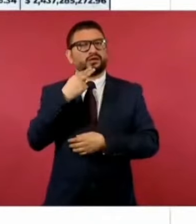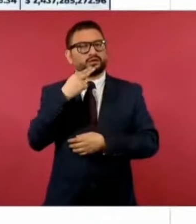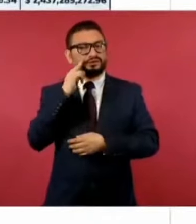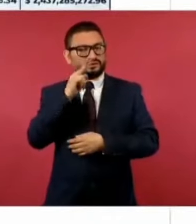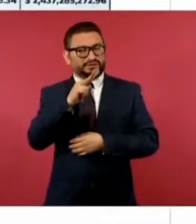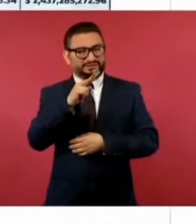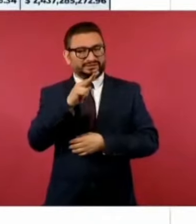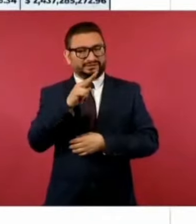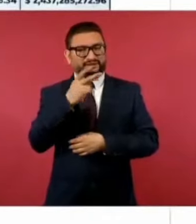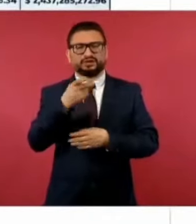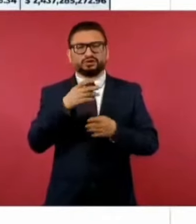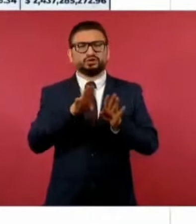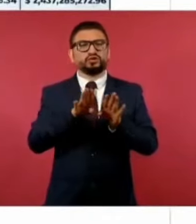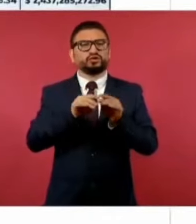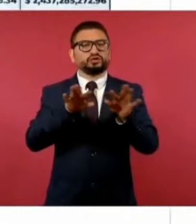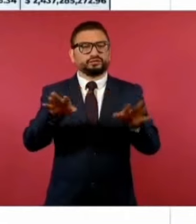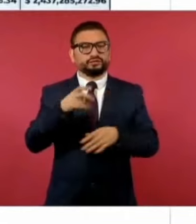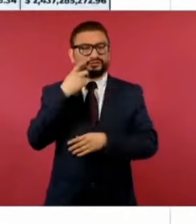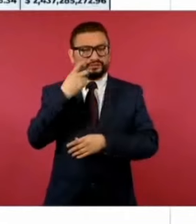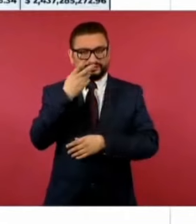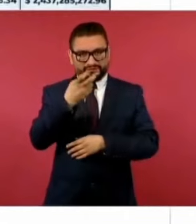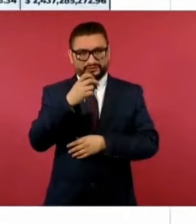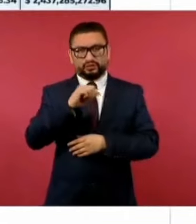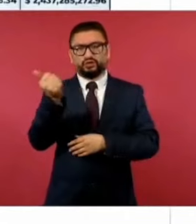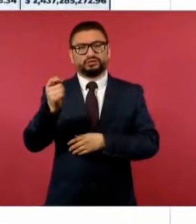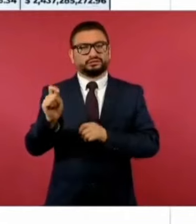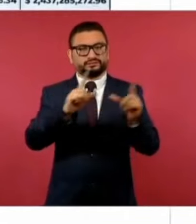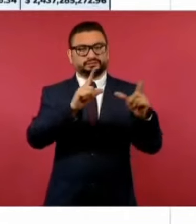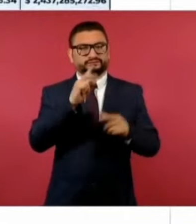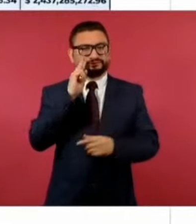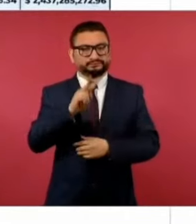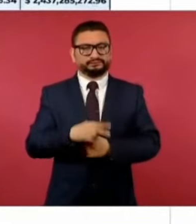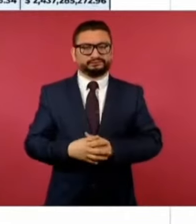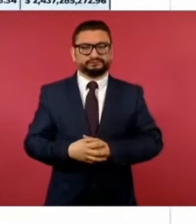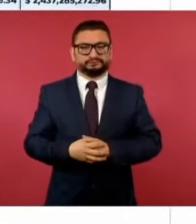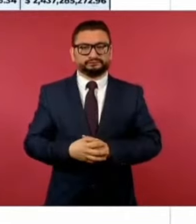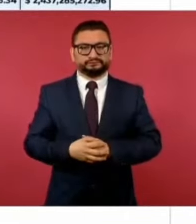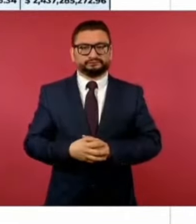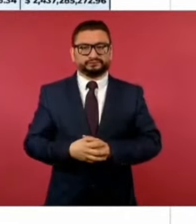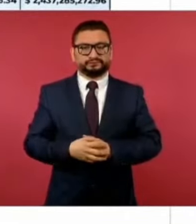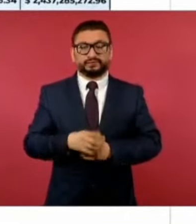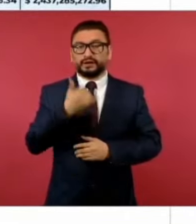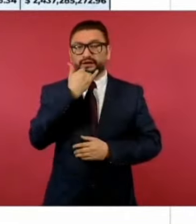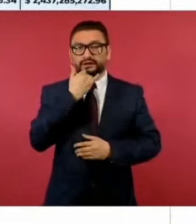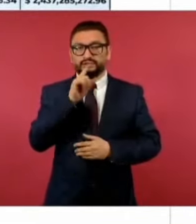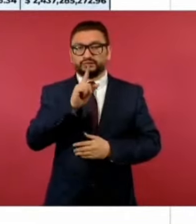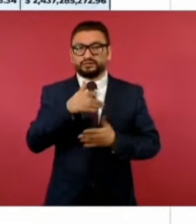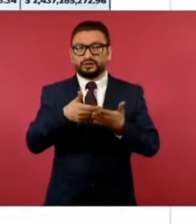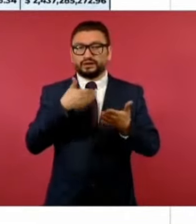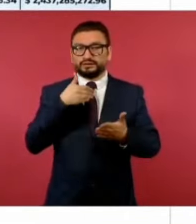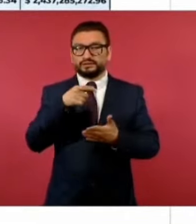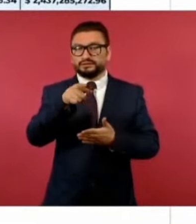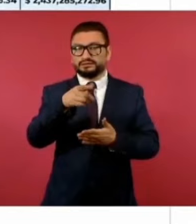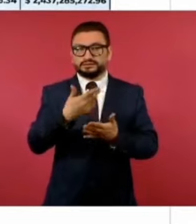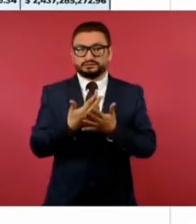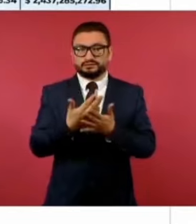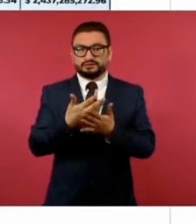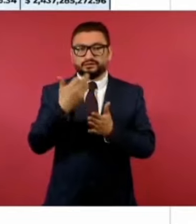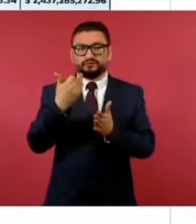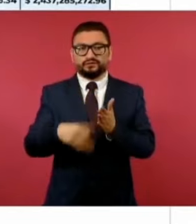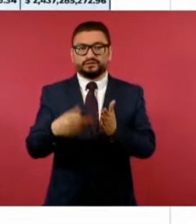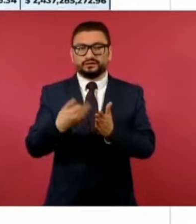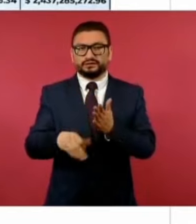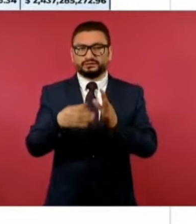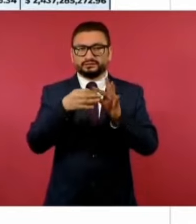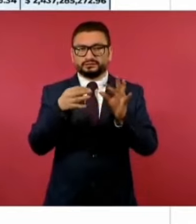y cómo se distribuye es la otra lámina. Ah, no, antes espérense tantito porque me falta algo.